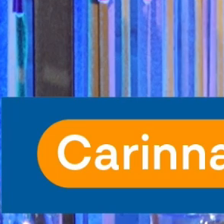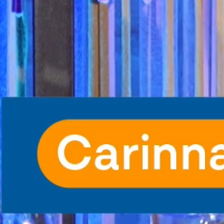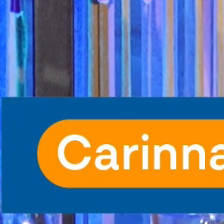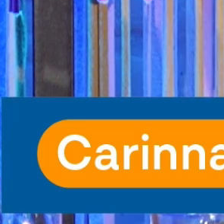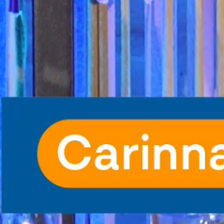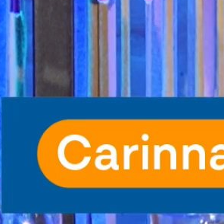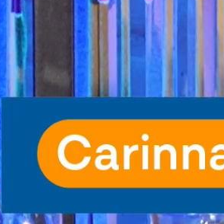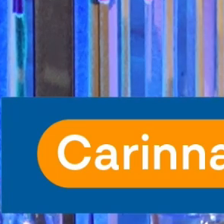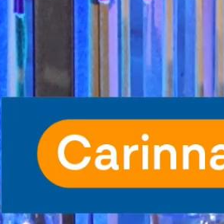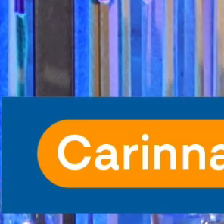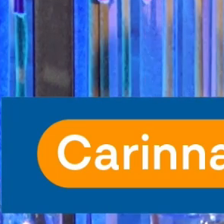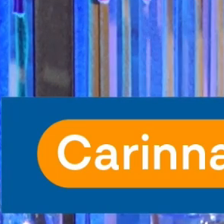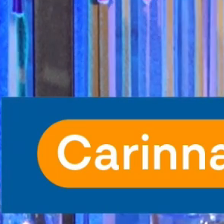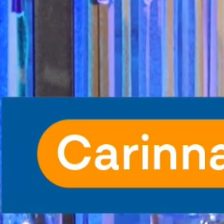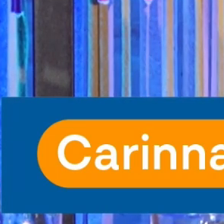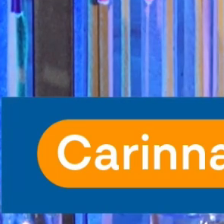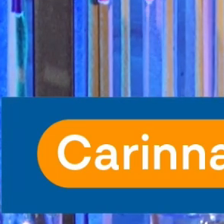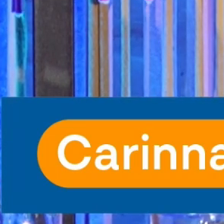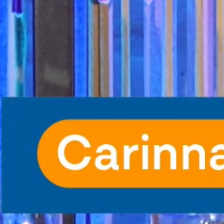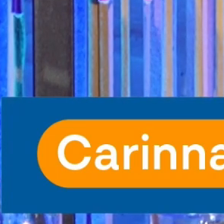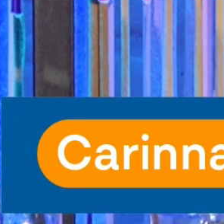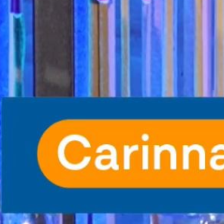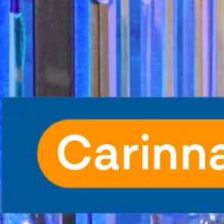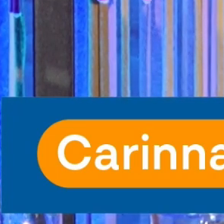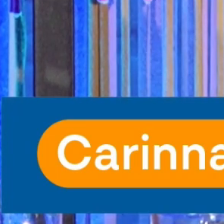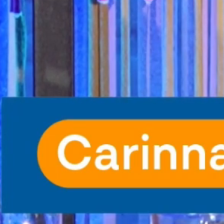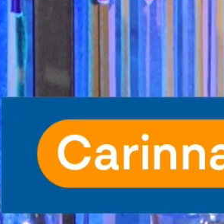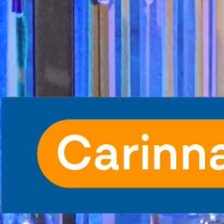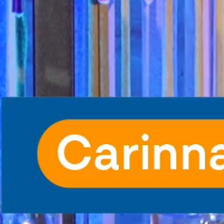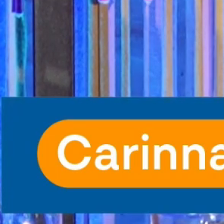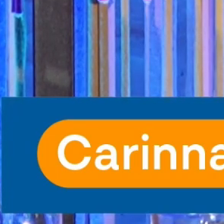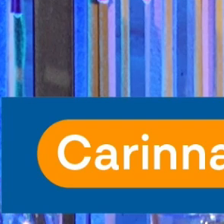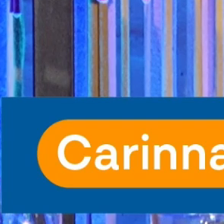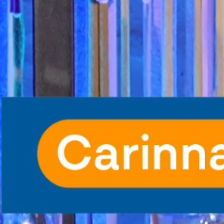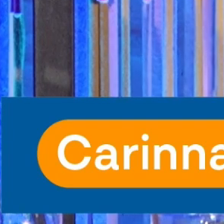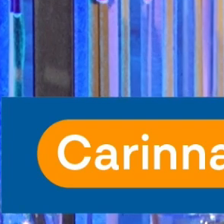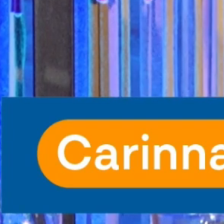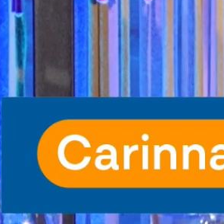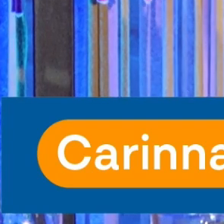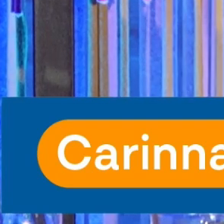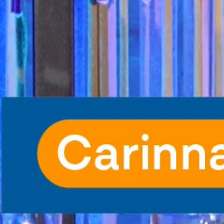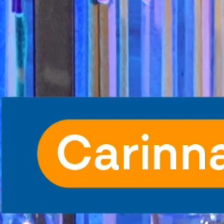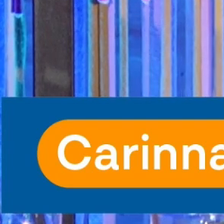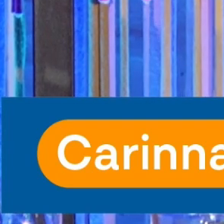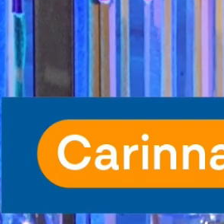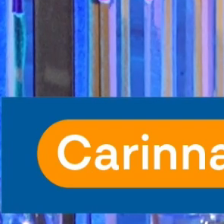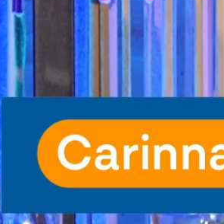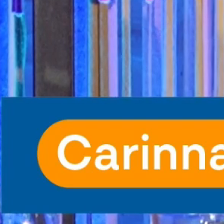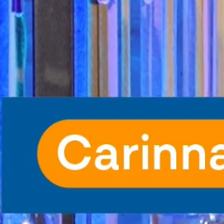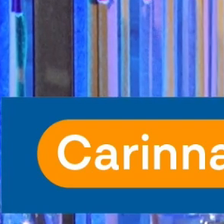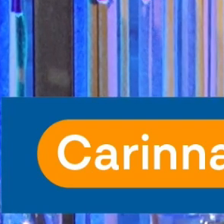competencias digitales, tecnologías de la información para la educación, un poquito ciudadanía digital,